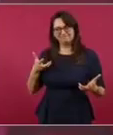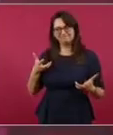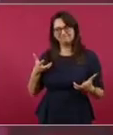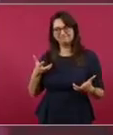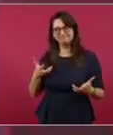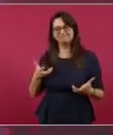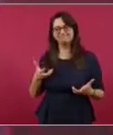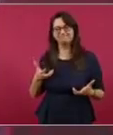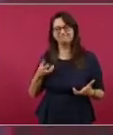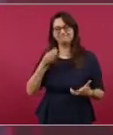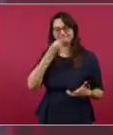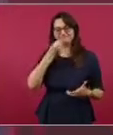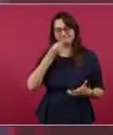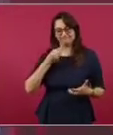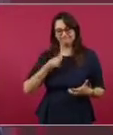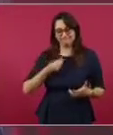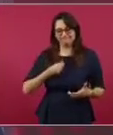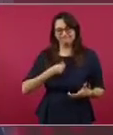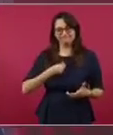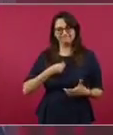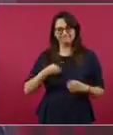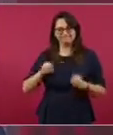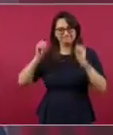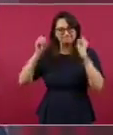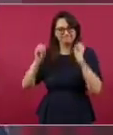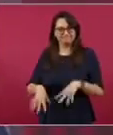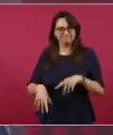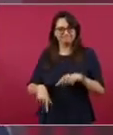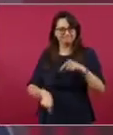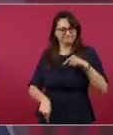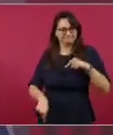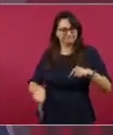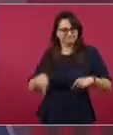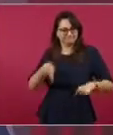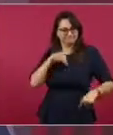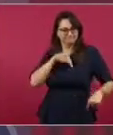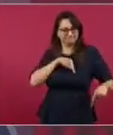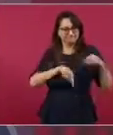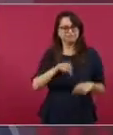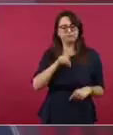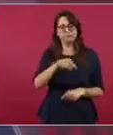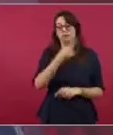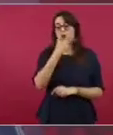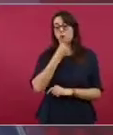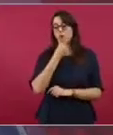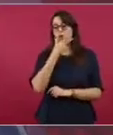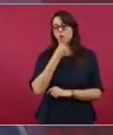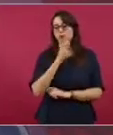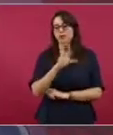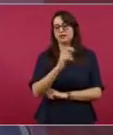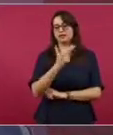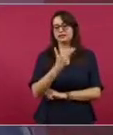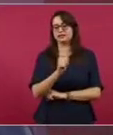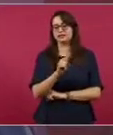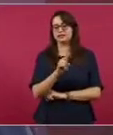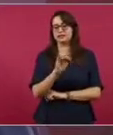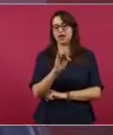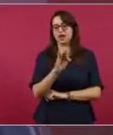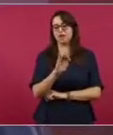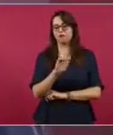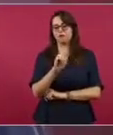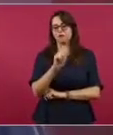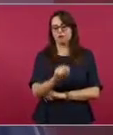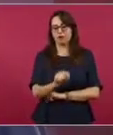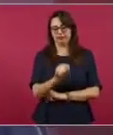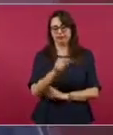Cuando tuvieron que dar marcha atrás, la expresión de Chaufet, que era del PRI en ese entonces, bueno, sigue siendo